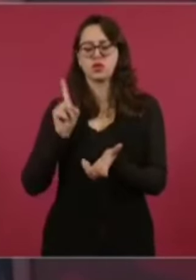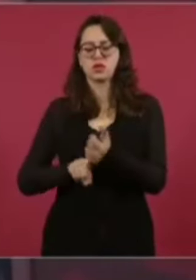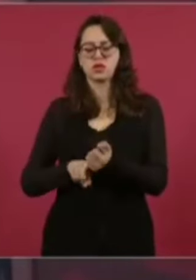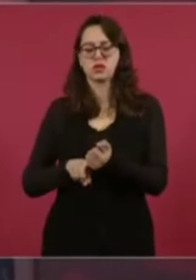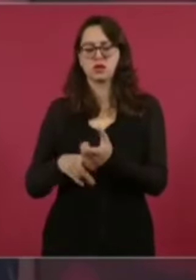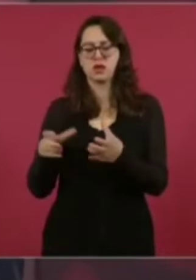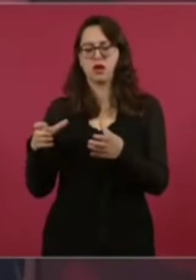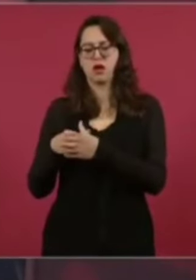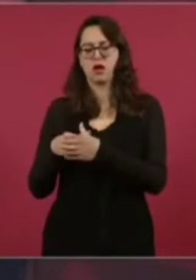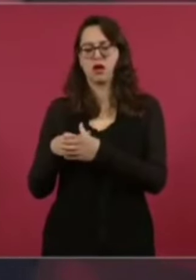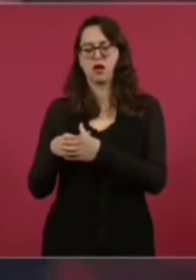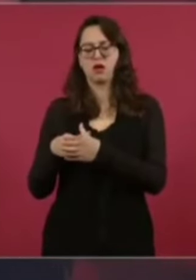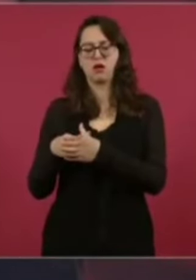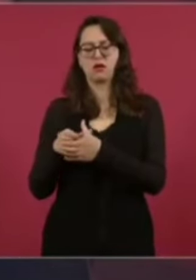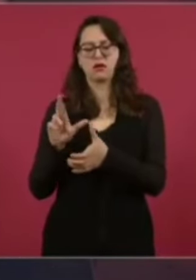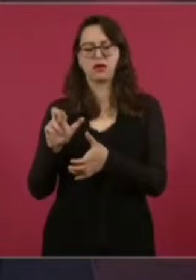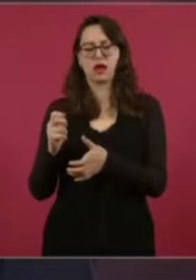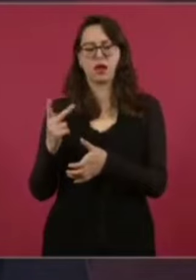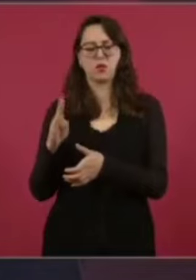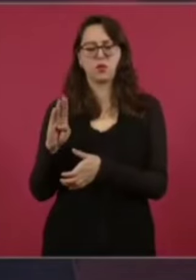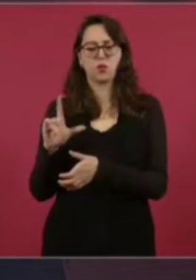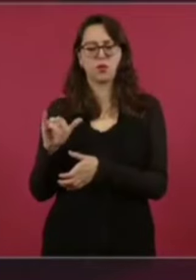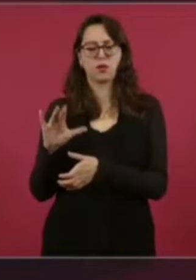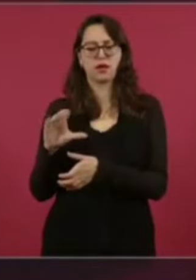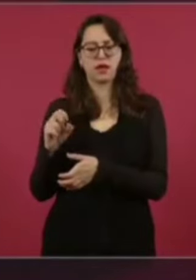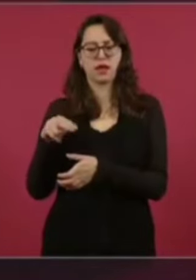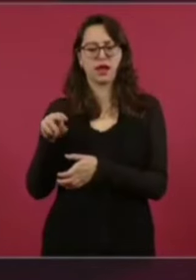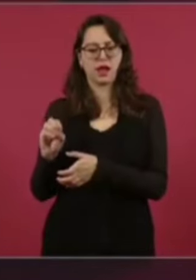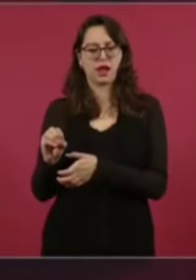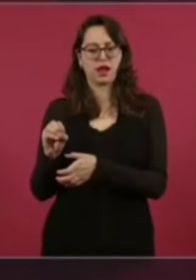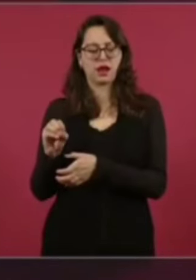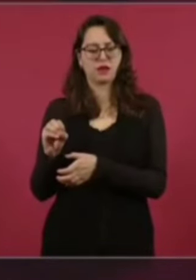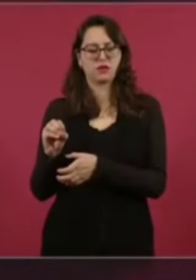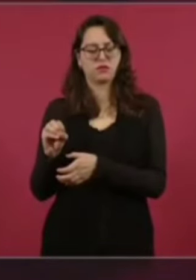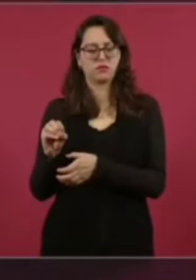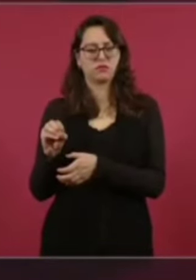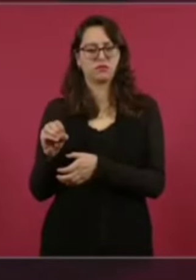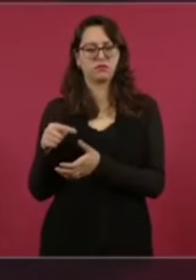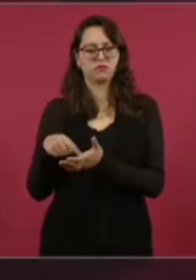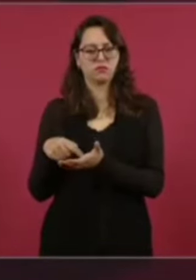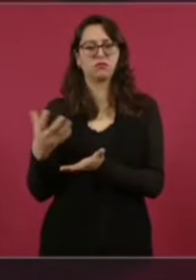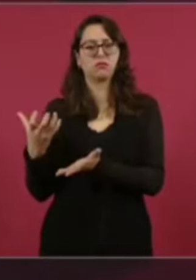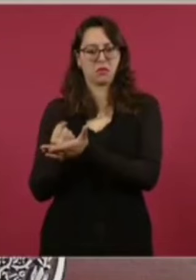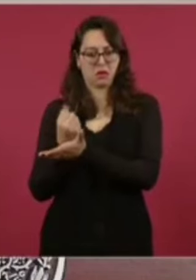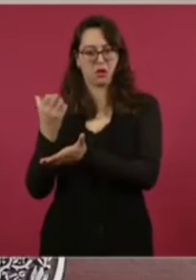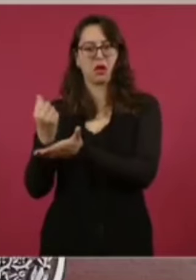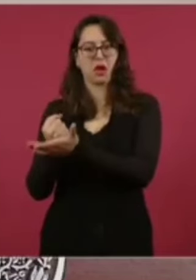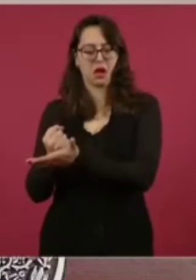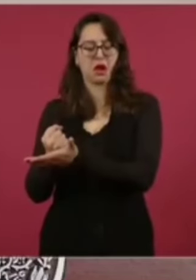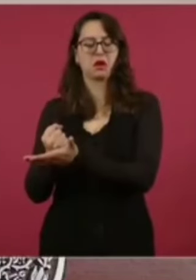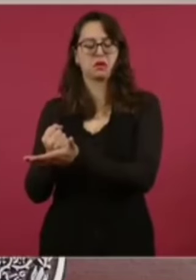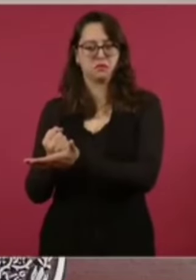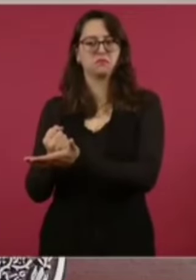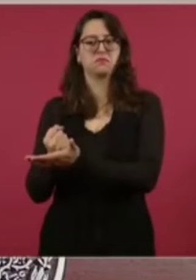Republicano y va arriba el presidente